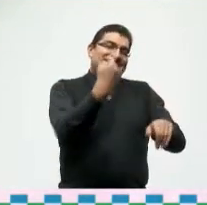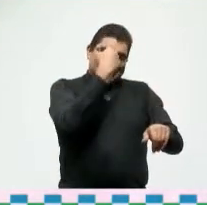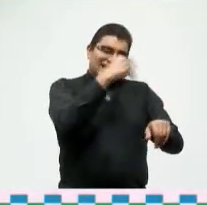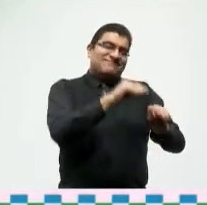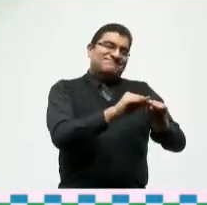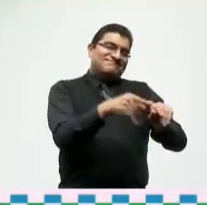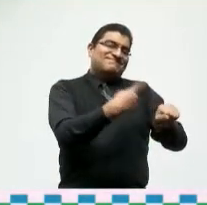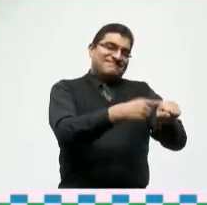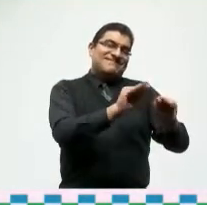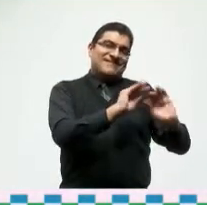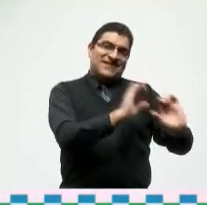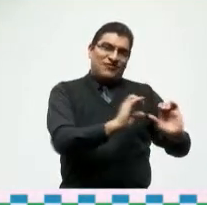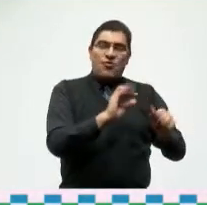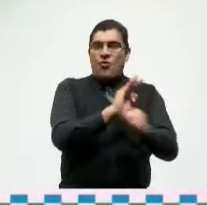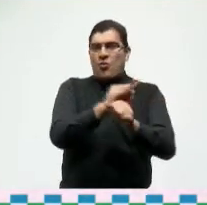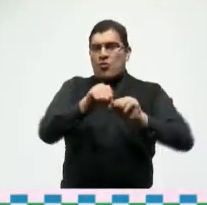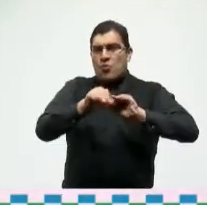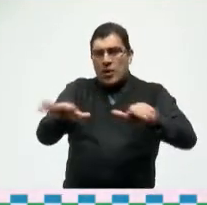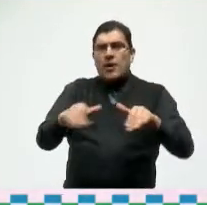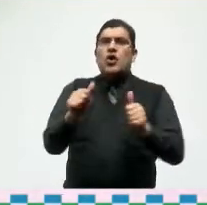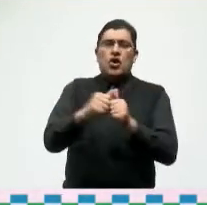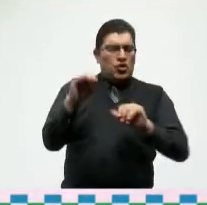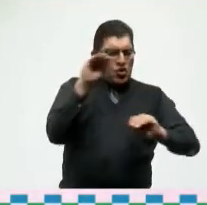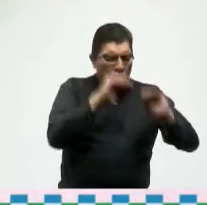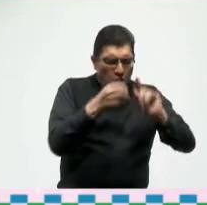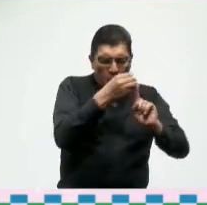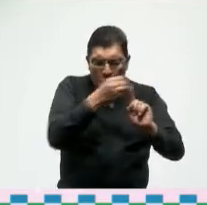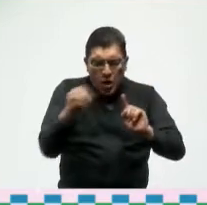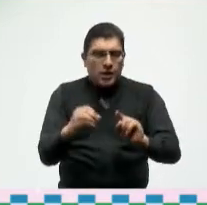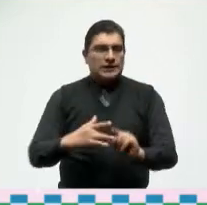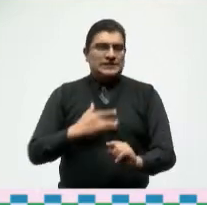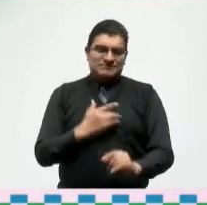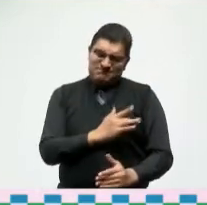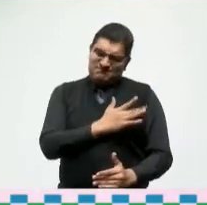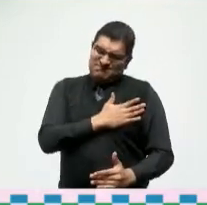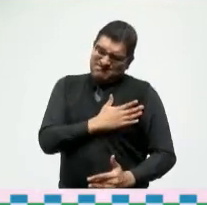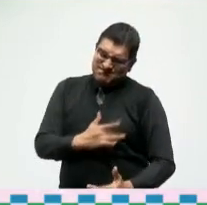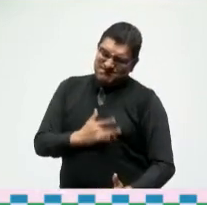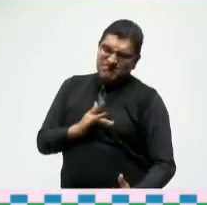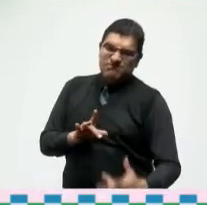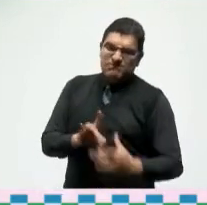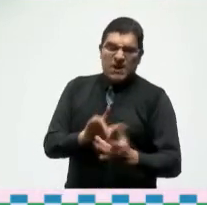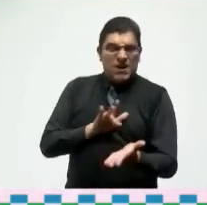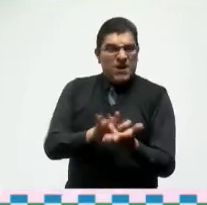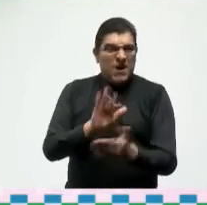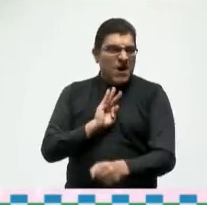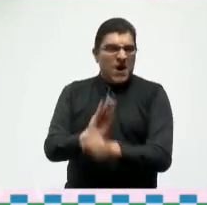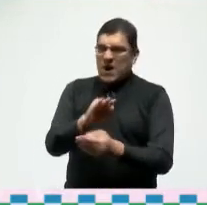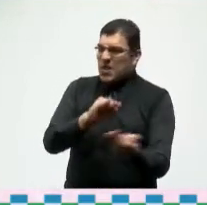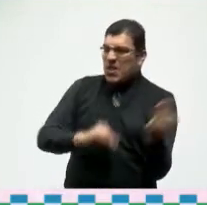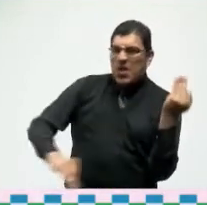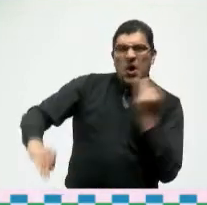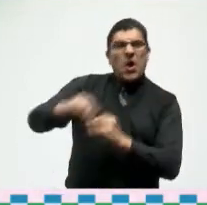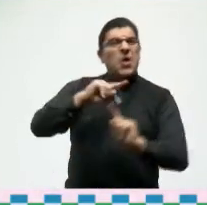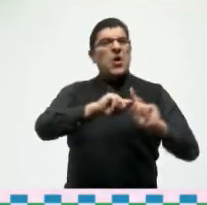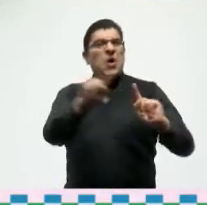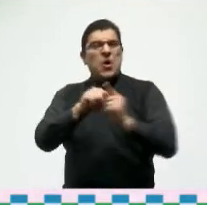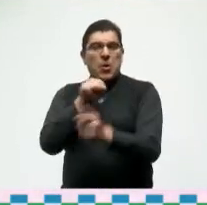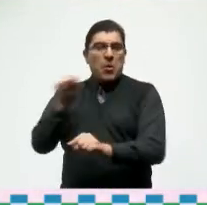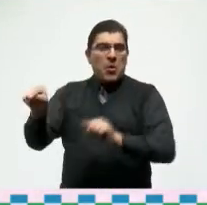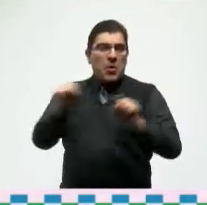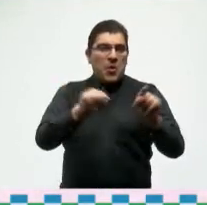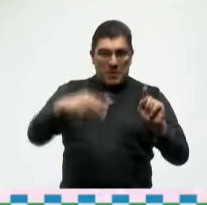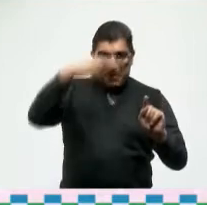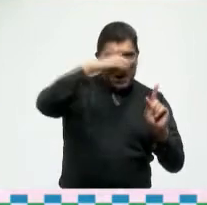eso sí con la organización la pasión y la voluntad de impulsar a todos los destinos turísticos del país